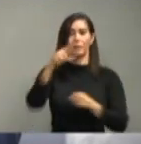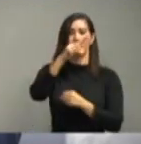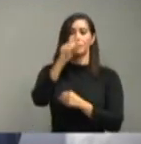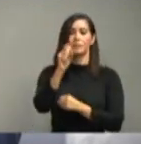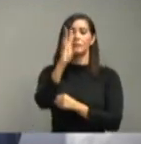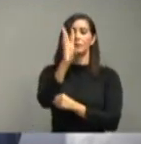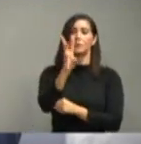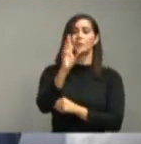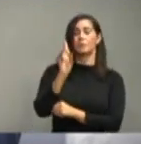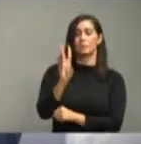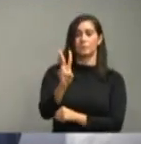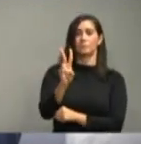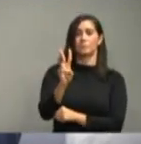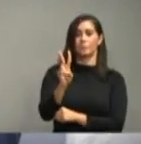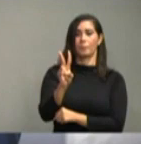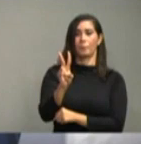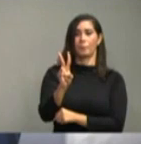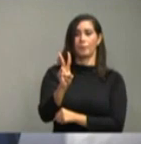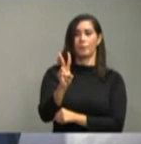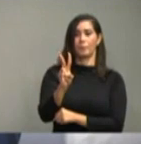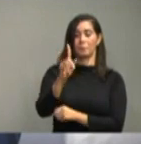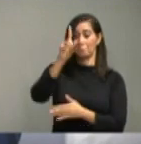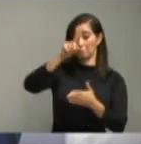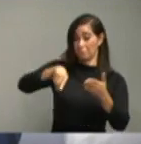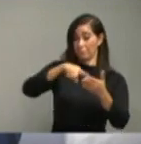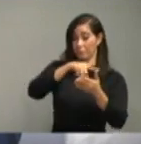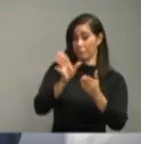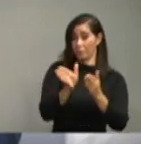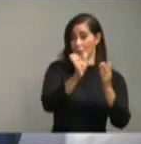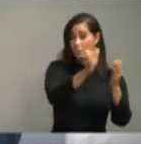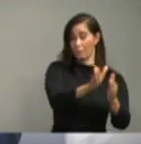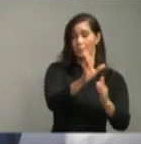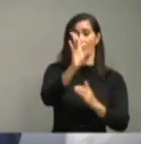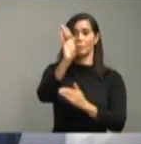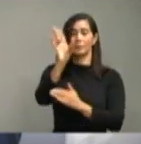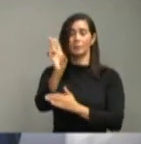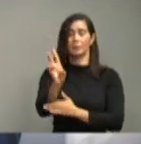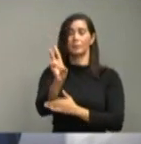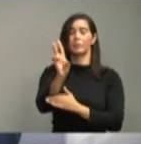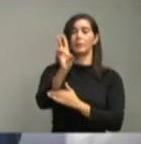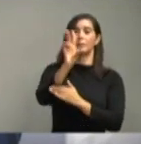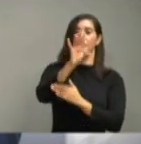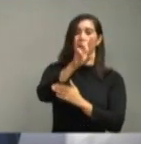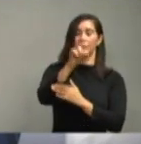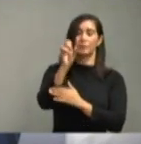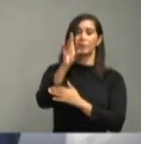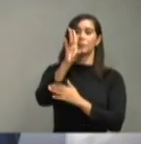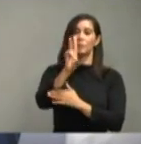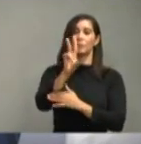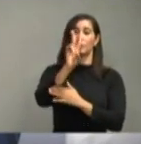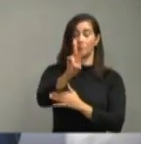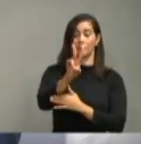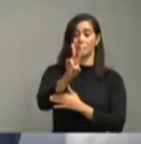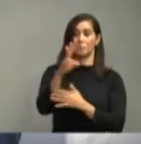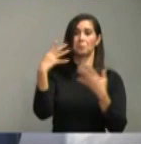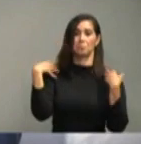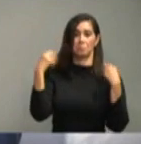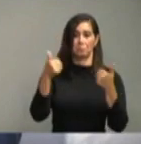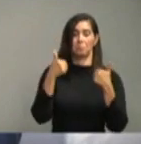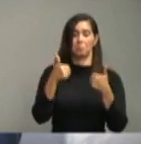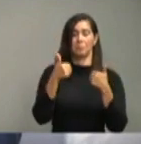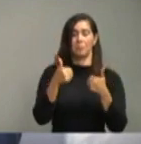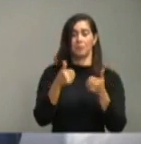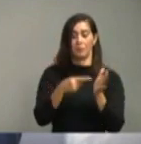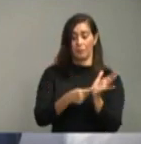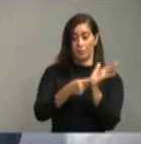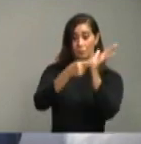162. Descartados, 7.162. Muestras procesadas